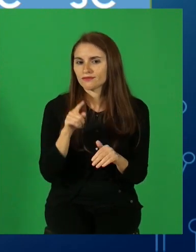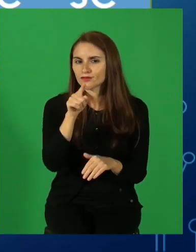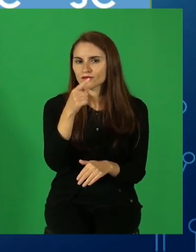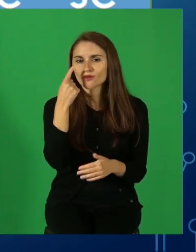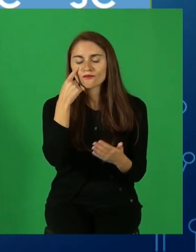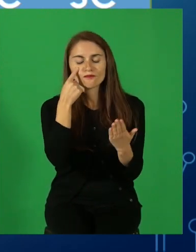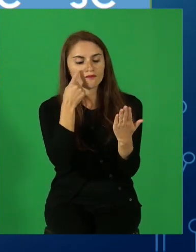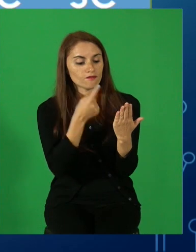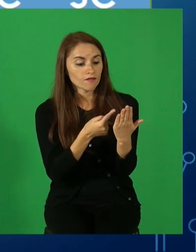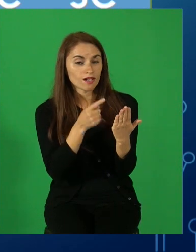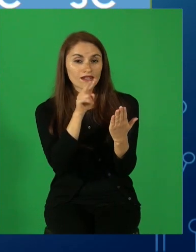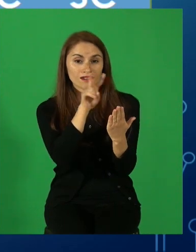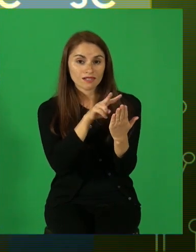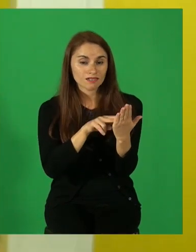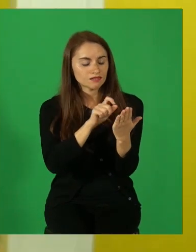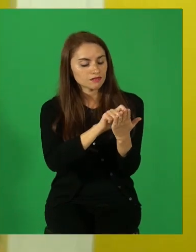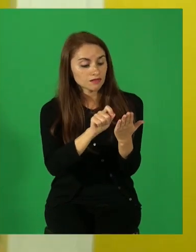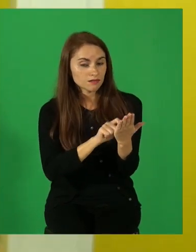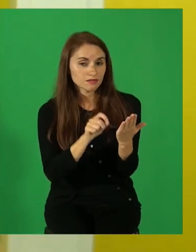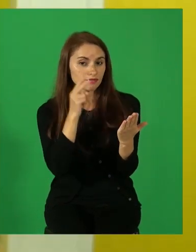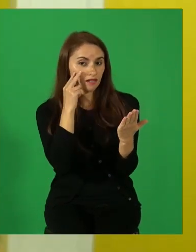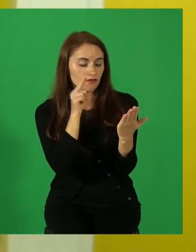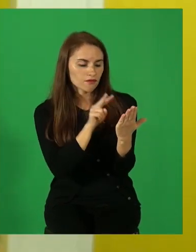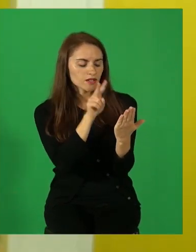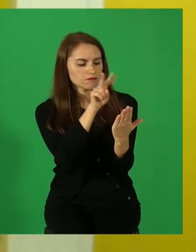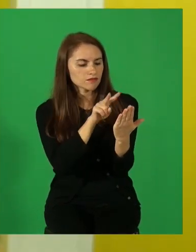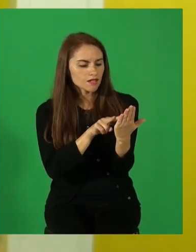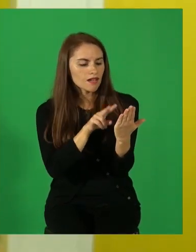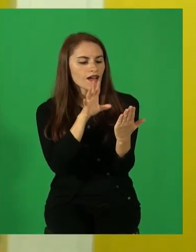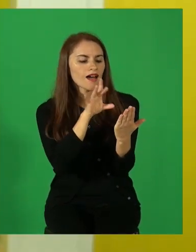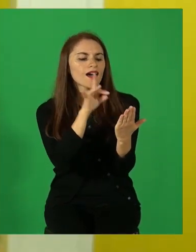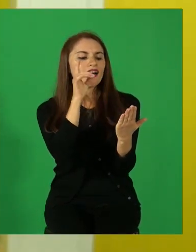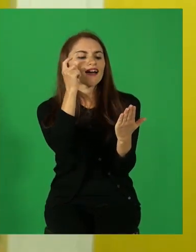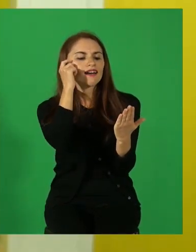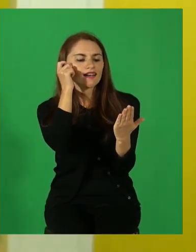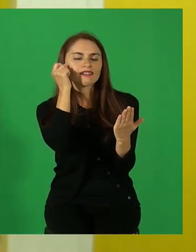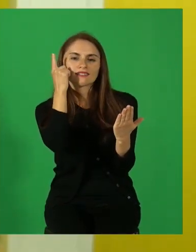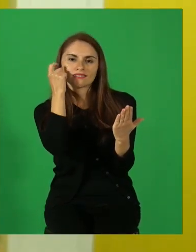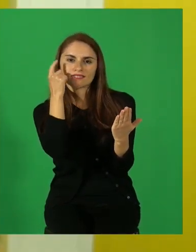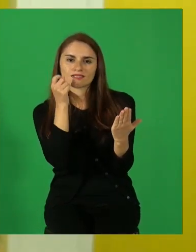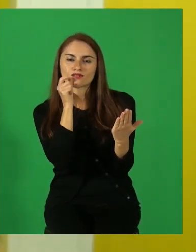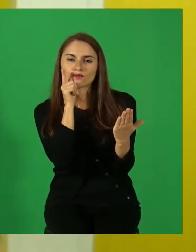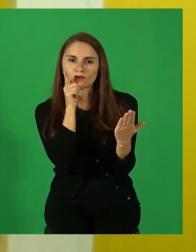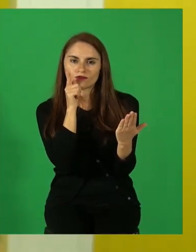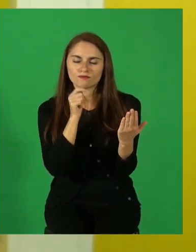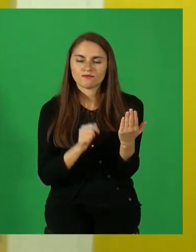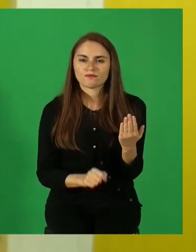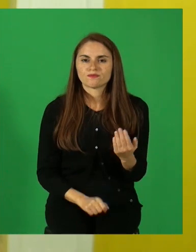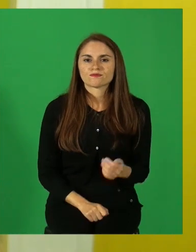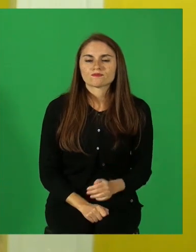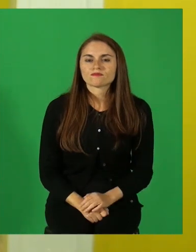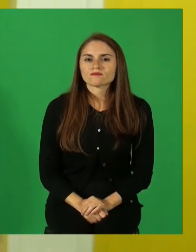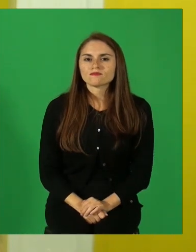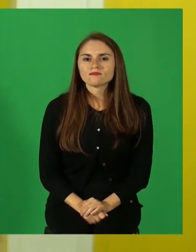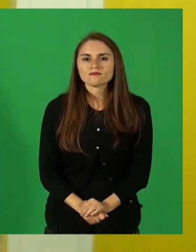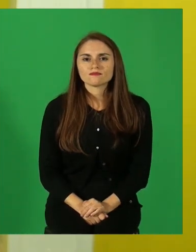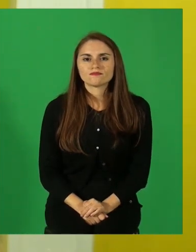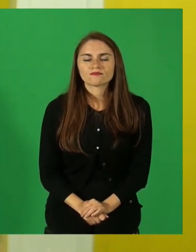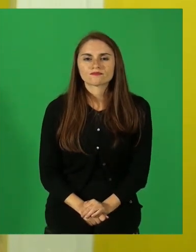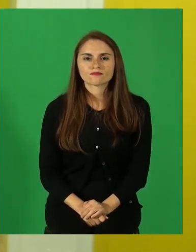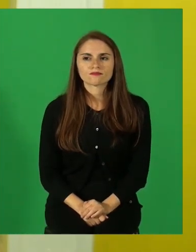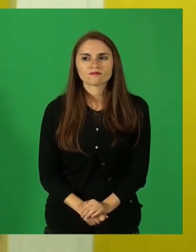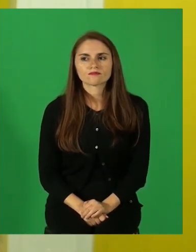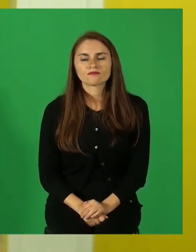identificar, que se repiten en varias narraciones. Para que puedas entender mejor el